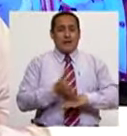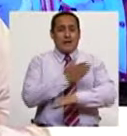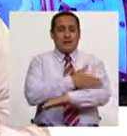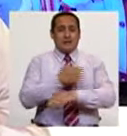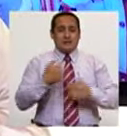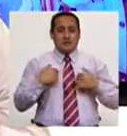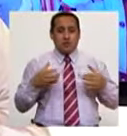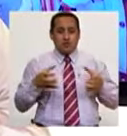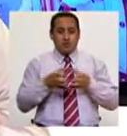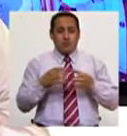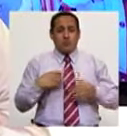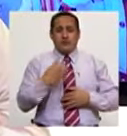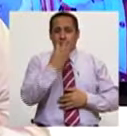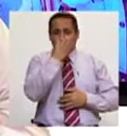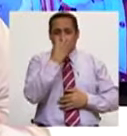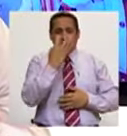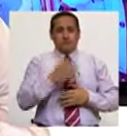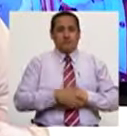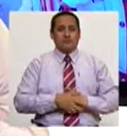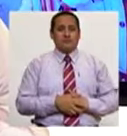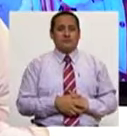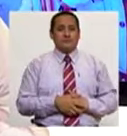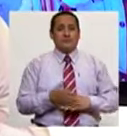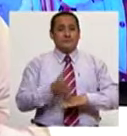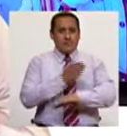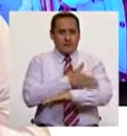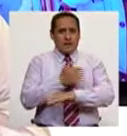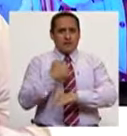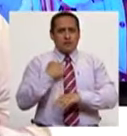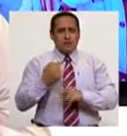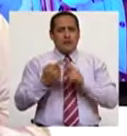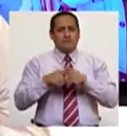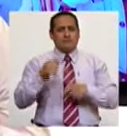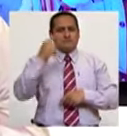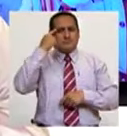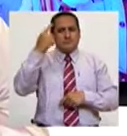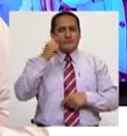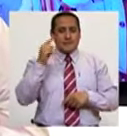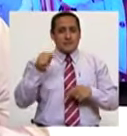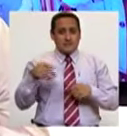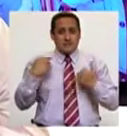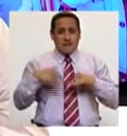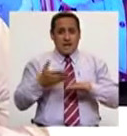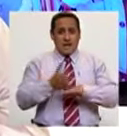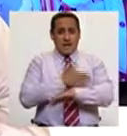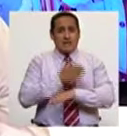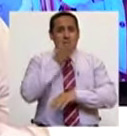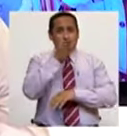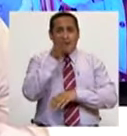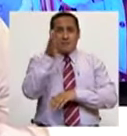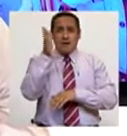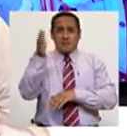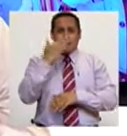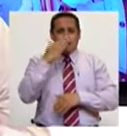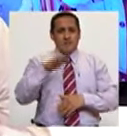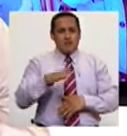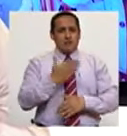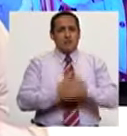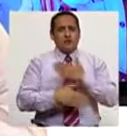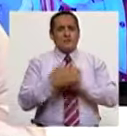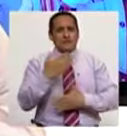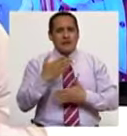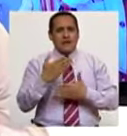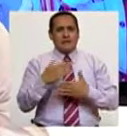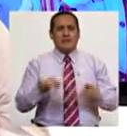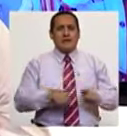pertenecía a un grupo de payasos y ahí es donde nace toda esta pasión, Y han tenido oportunidad de ir donde niños con discapacidad.